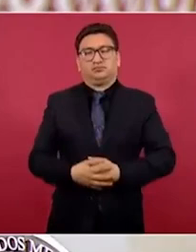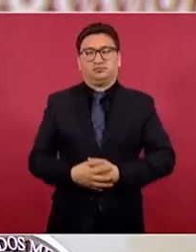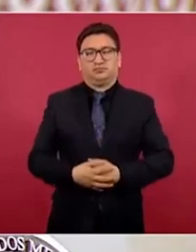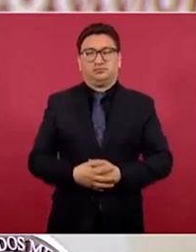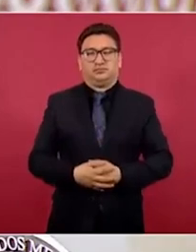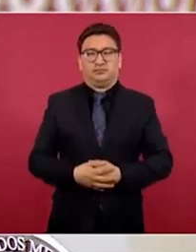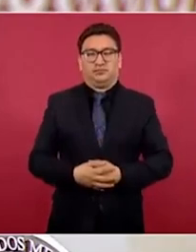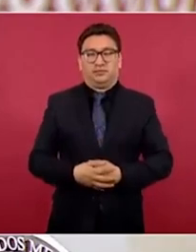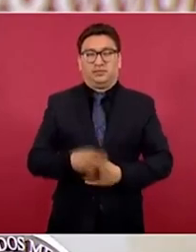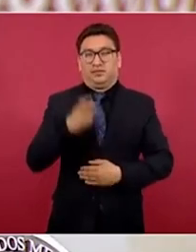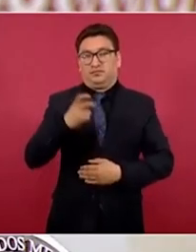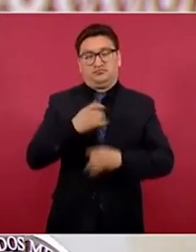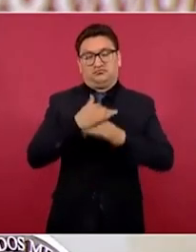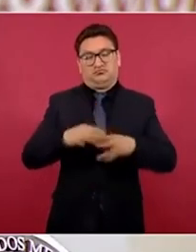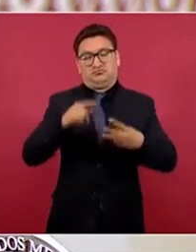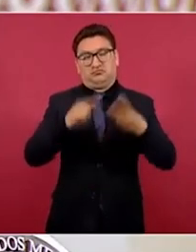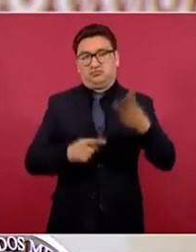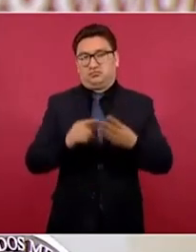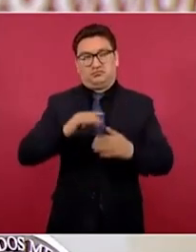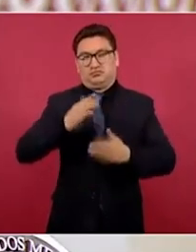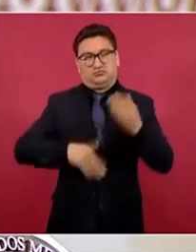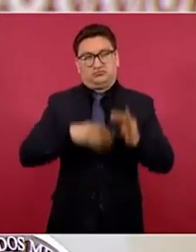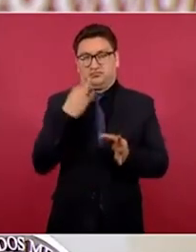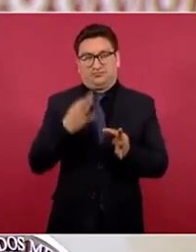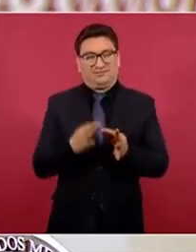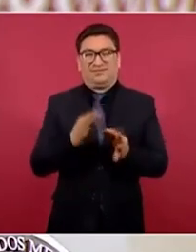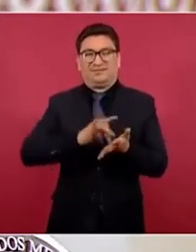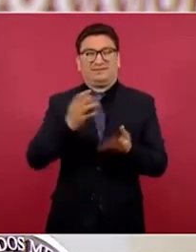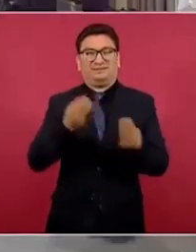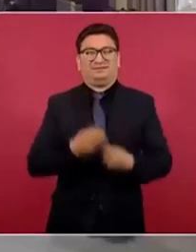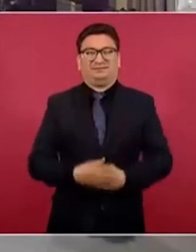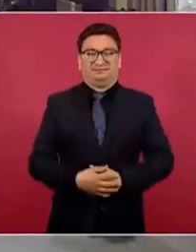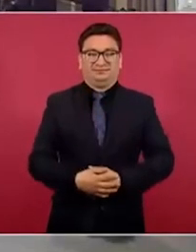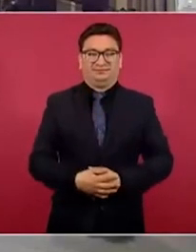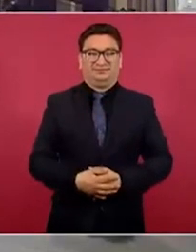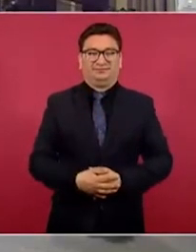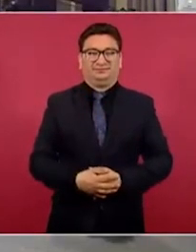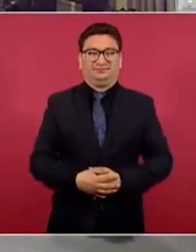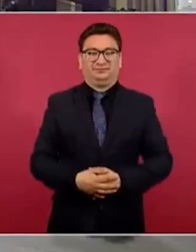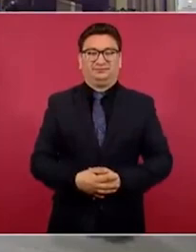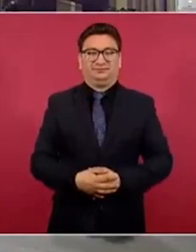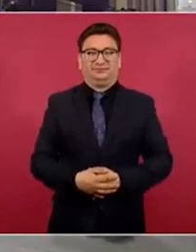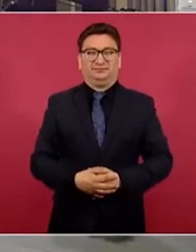aquí la sección de hoy. Es cuanto, presidente. Muchas gracias. Gracias, compañeros.